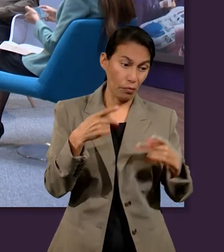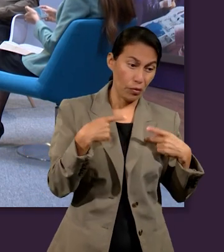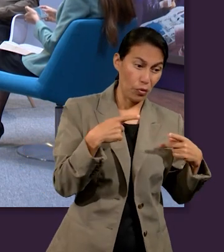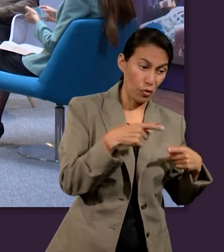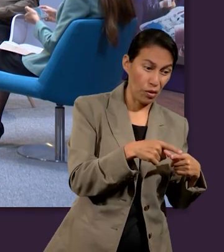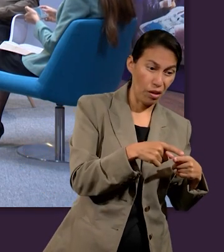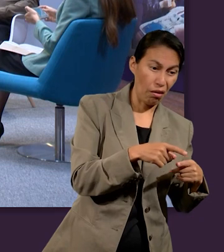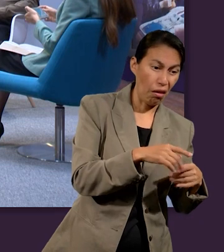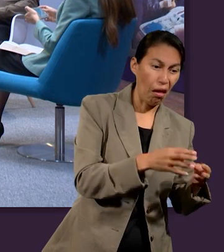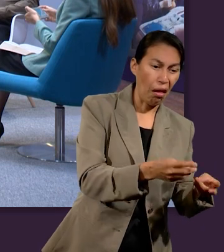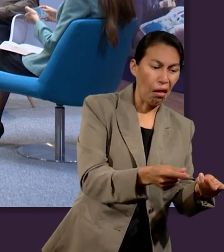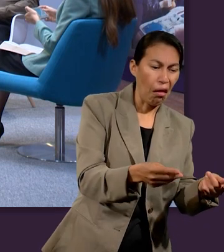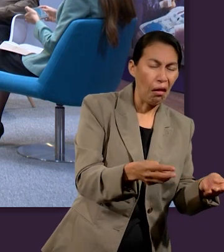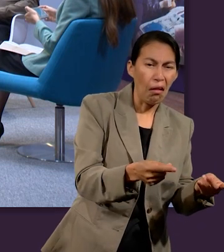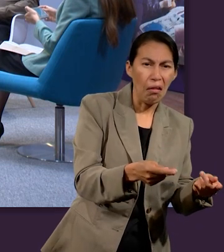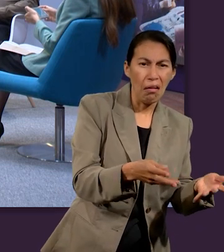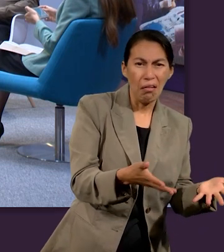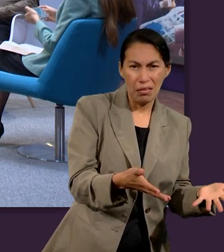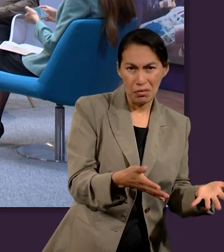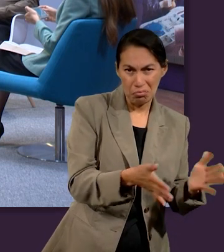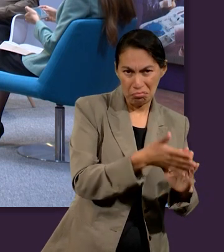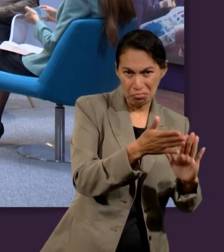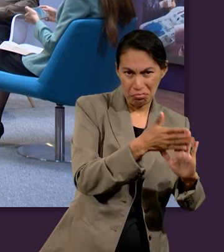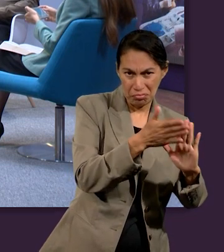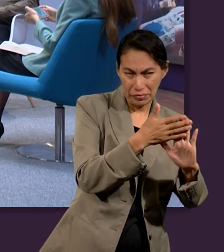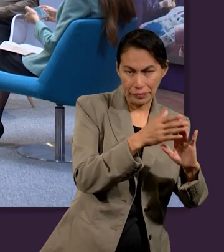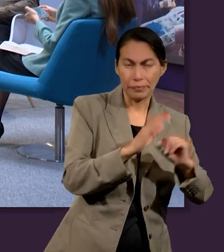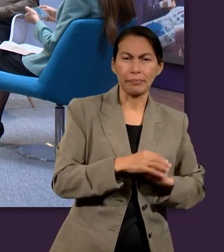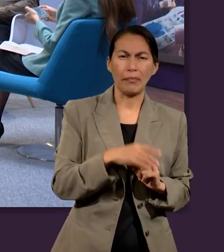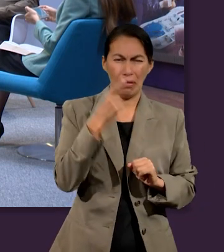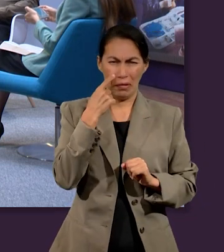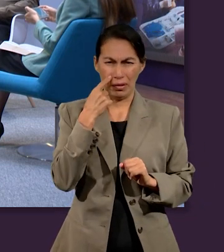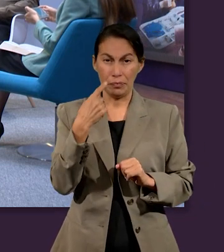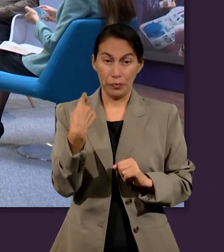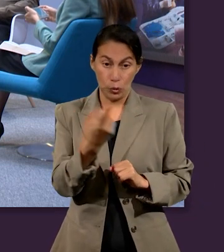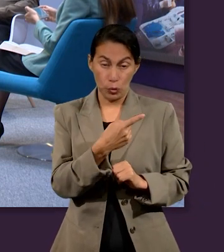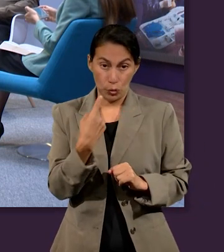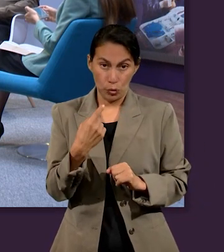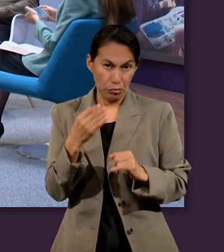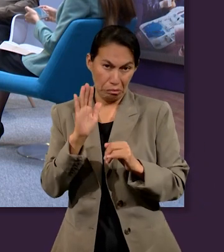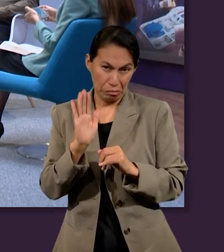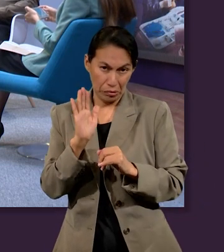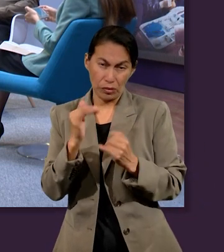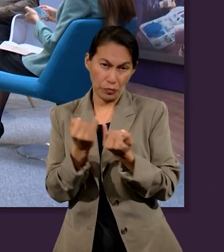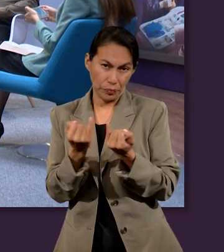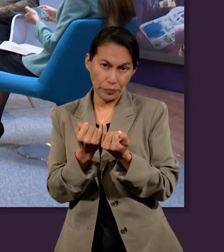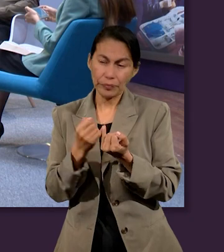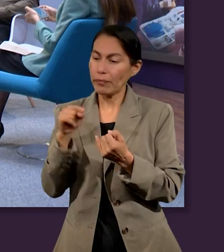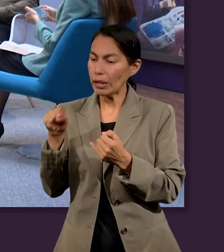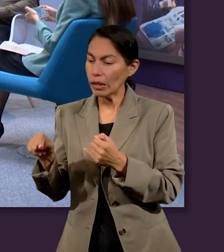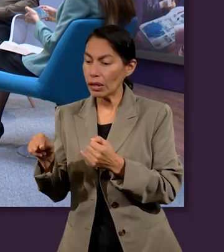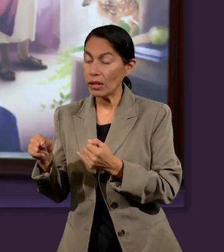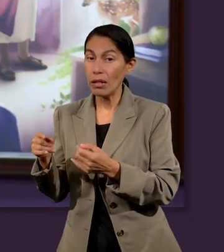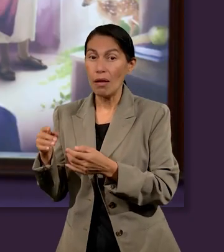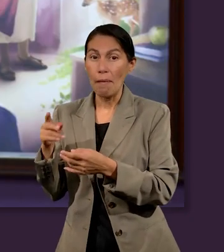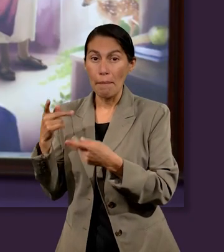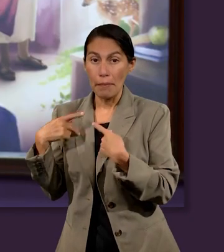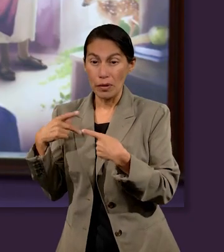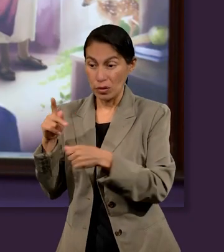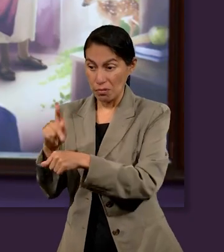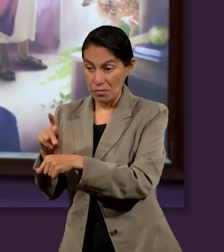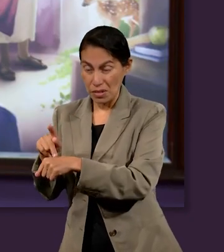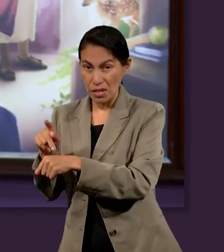es difícil a veces leer la palabra de Dios, sentarse a descubrir qué realmente dice la Escritura,